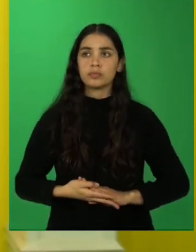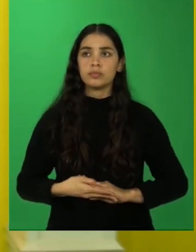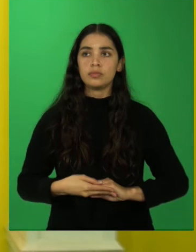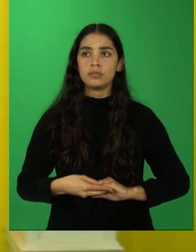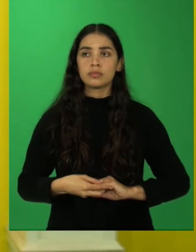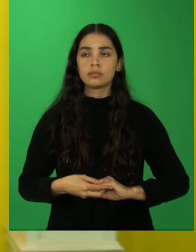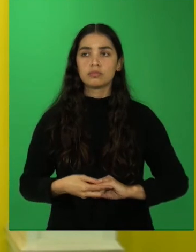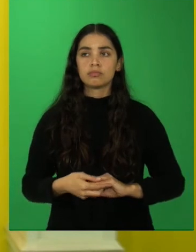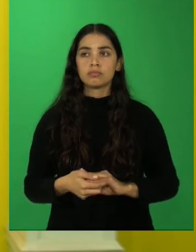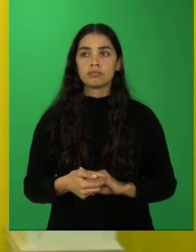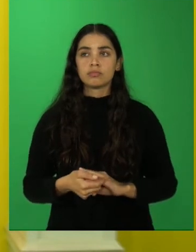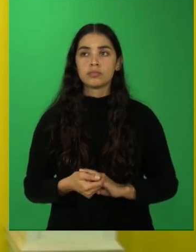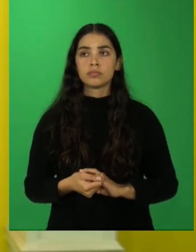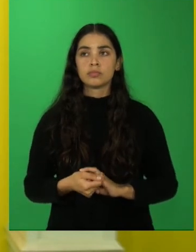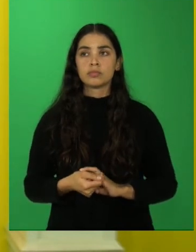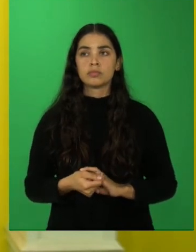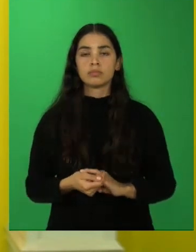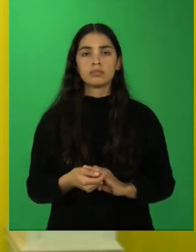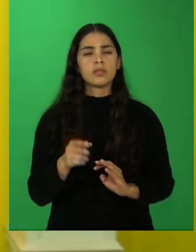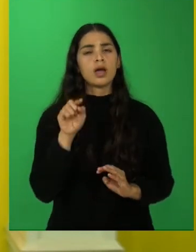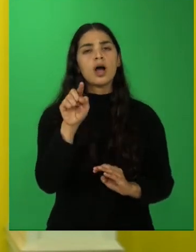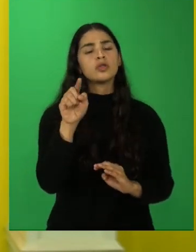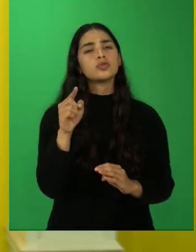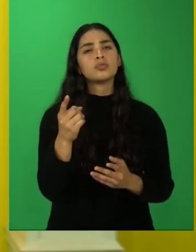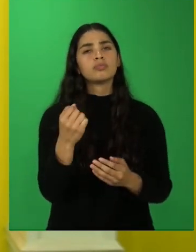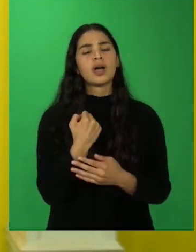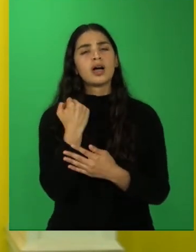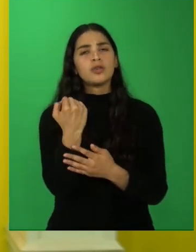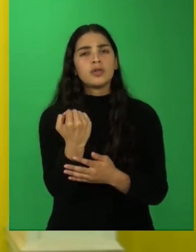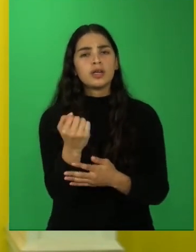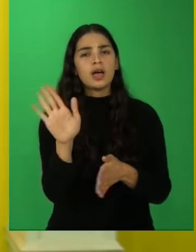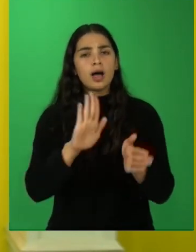¿Cómo ayudarías a proteger las zonas naturales?